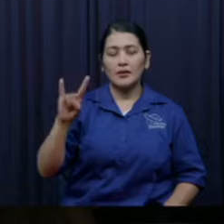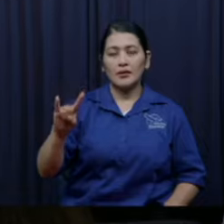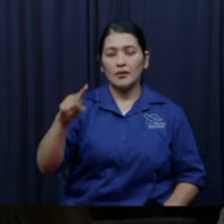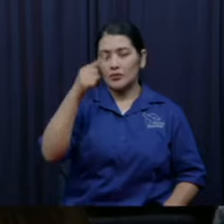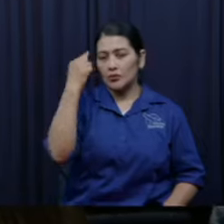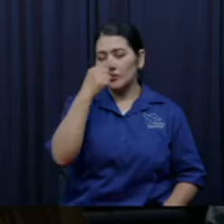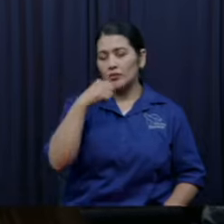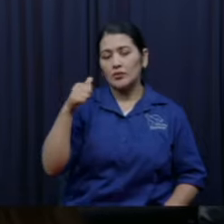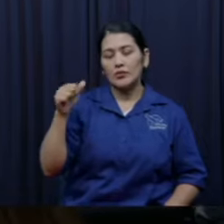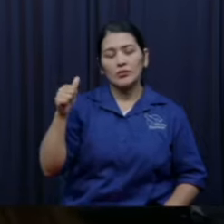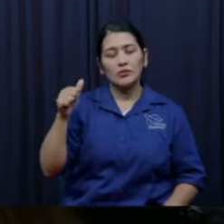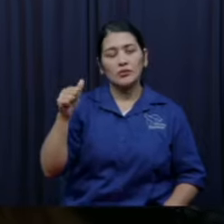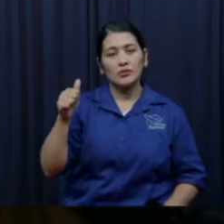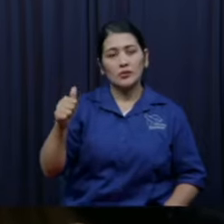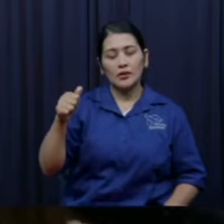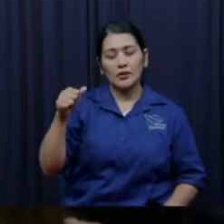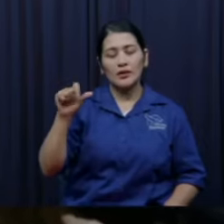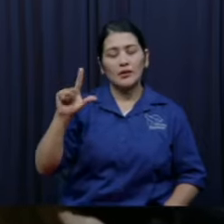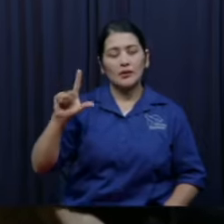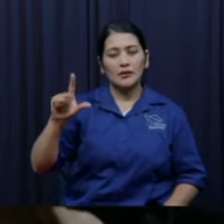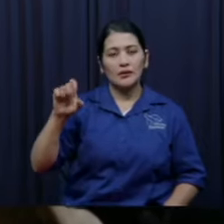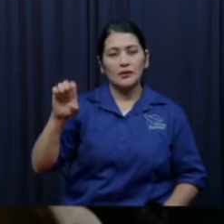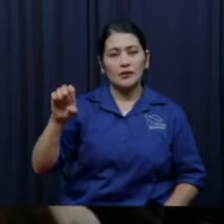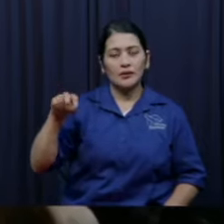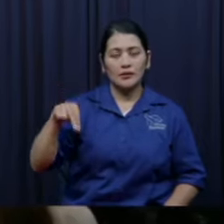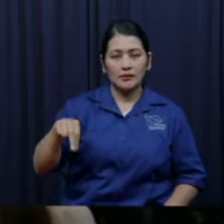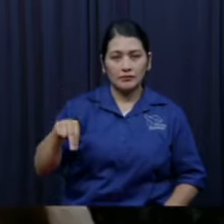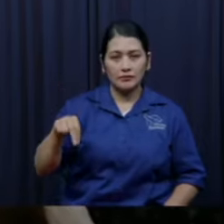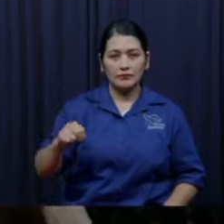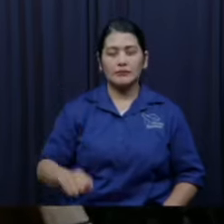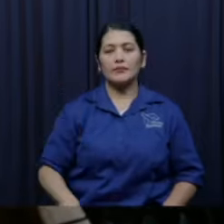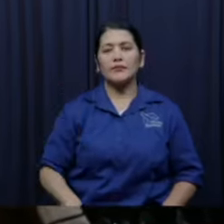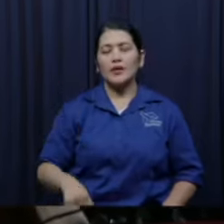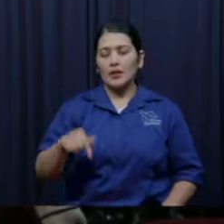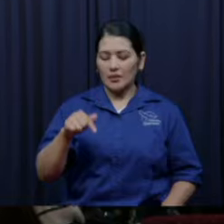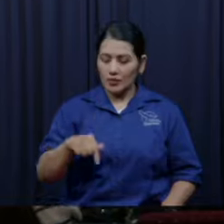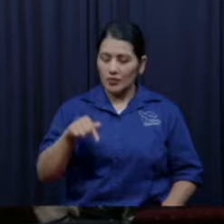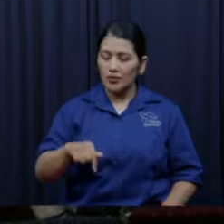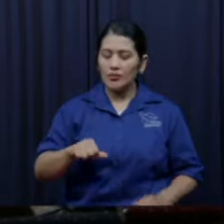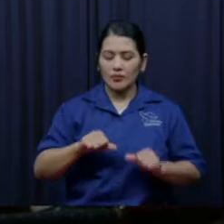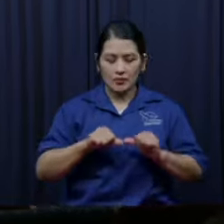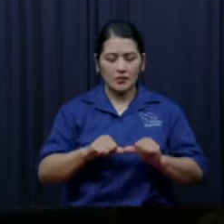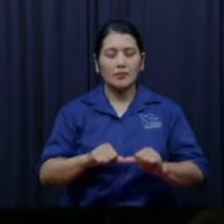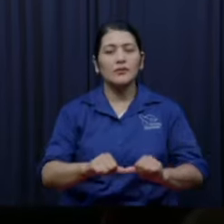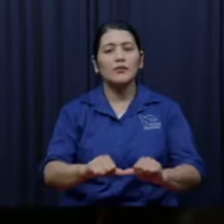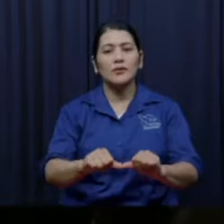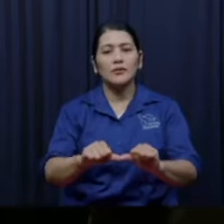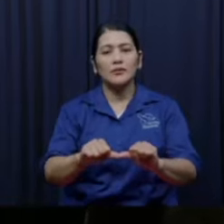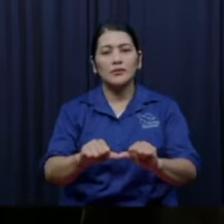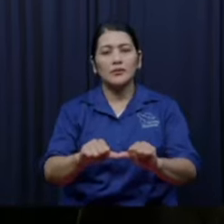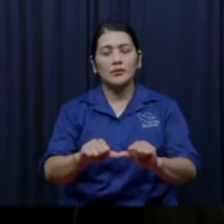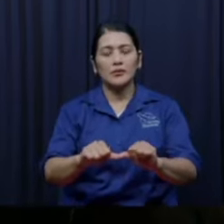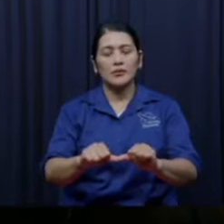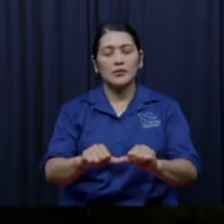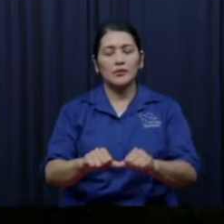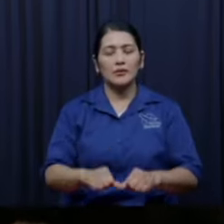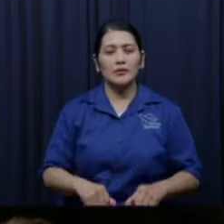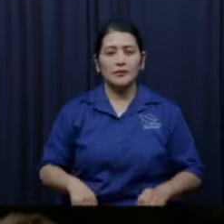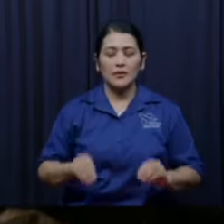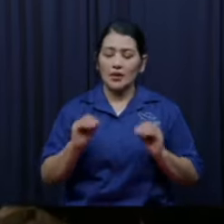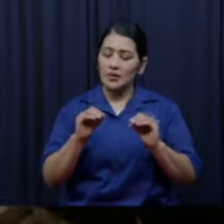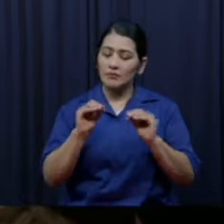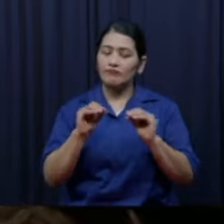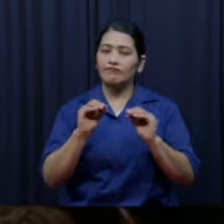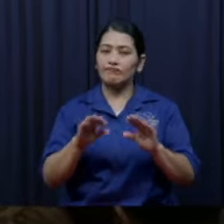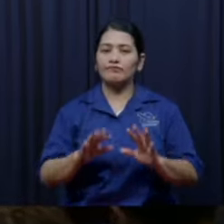capítulos de la Biblia y de ahí partir para continuar la explicación de lo que hemos venido explicando. Las